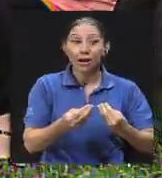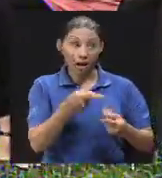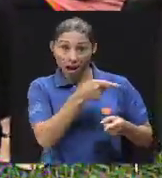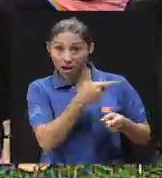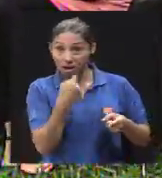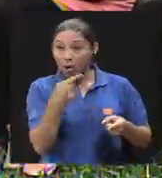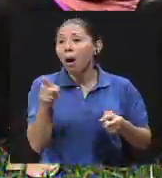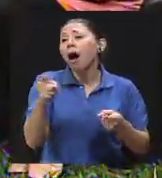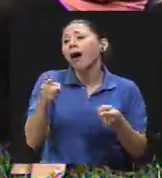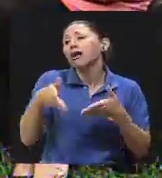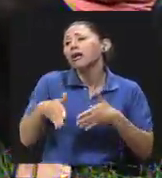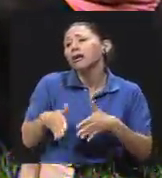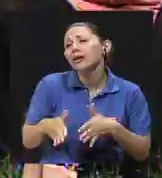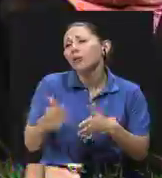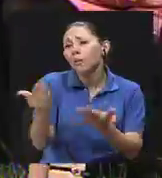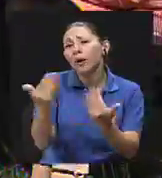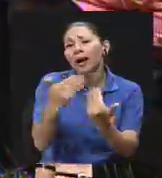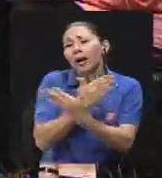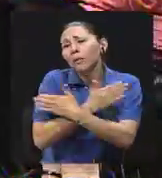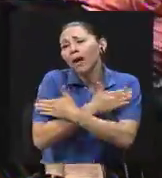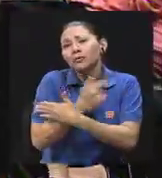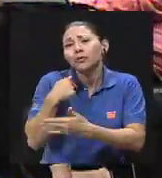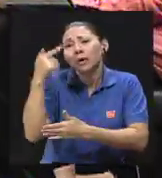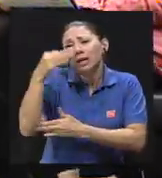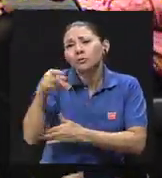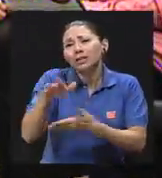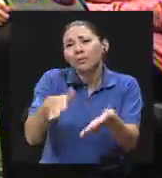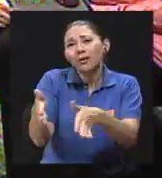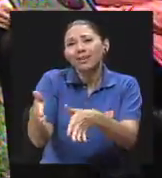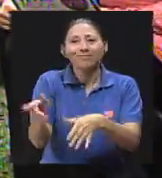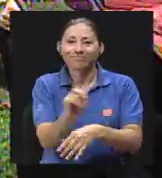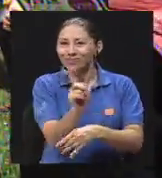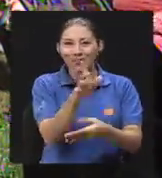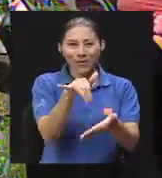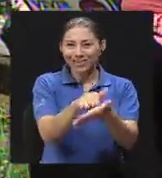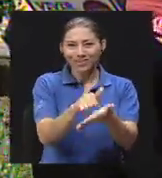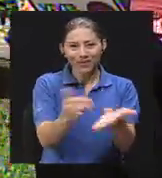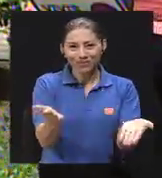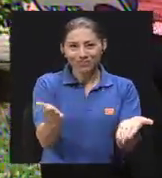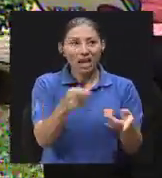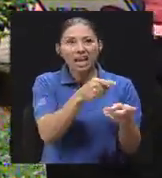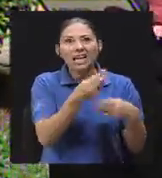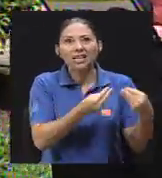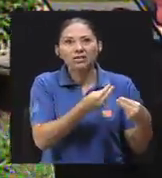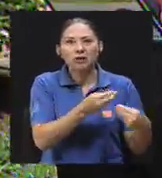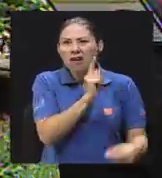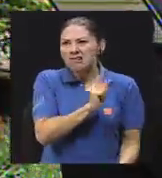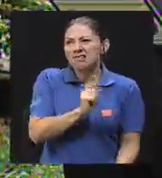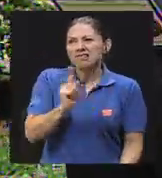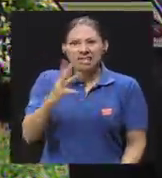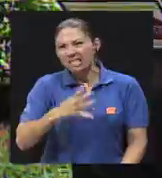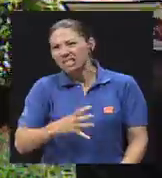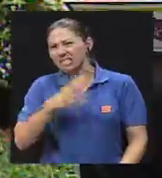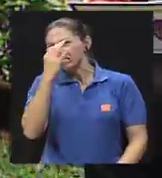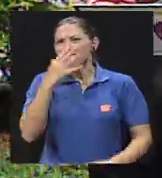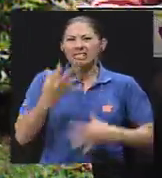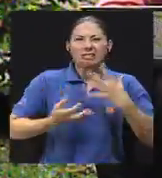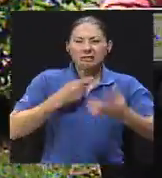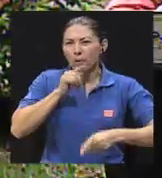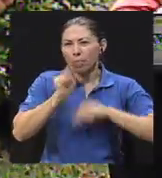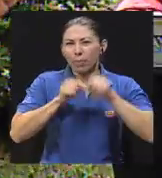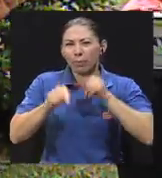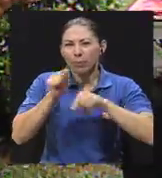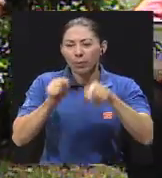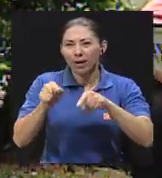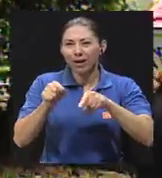lo abrazo porque pensé que se me había muerto. No, tampoco. Fue el enojo. Y lo maltrató y le dijo hasta lo que tenía que morir.